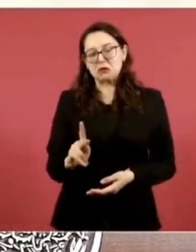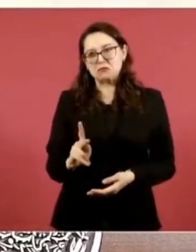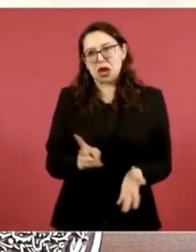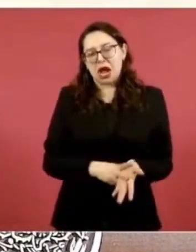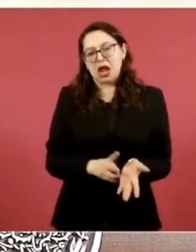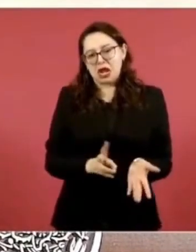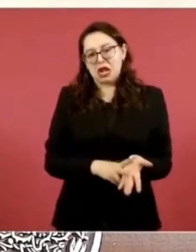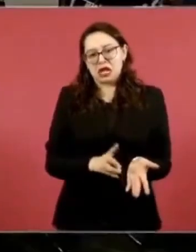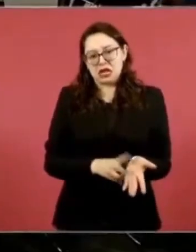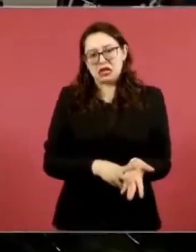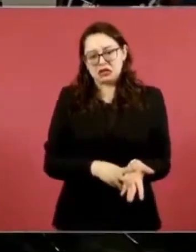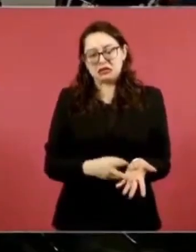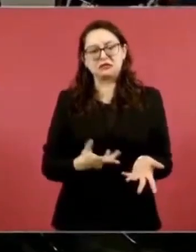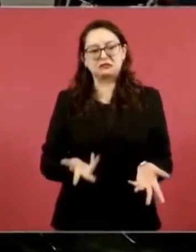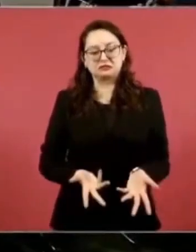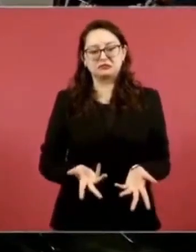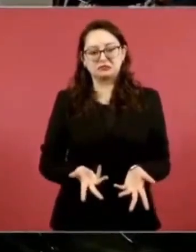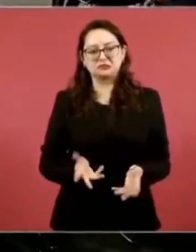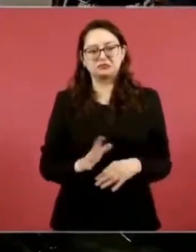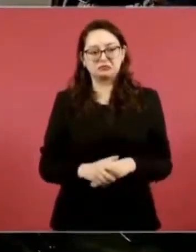A lo mejor las encontramos.